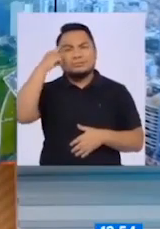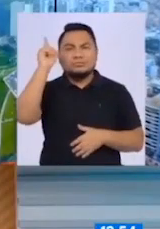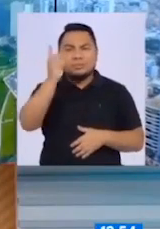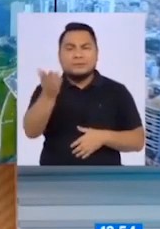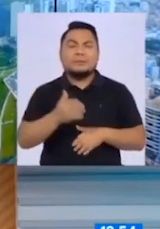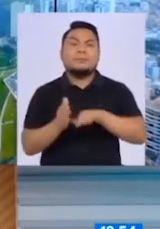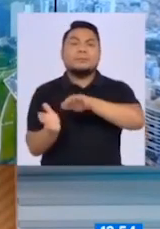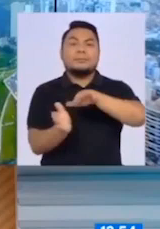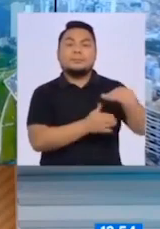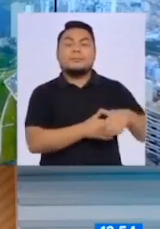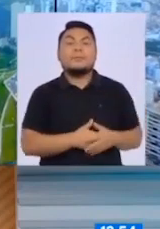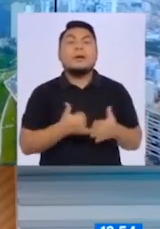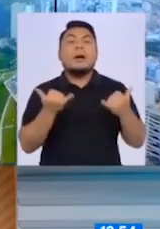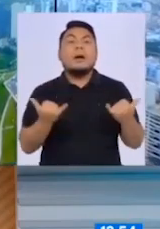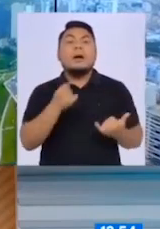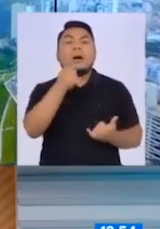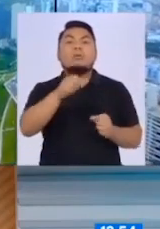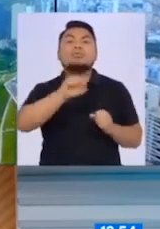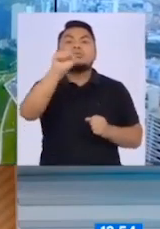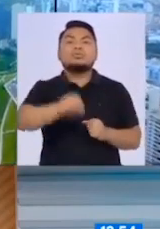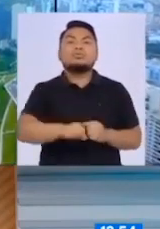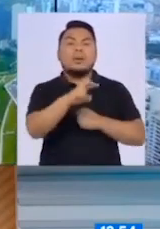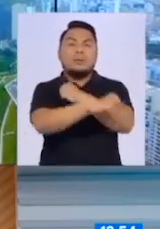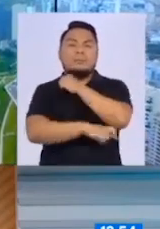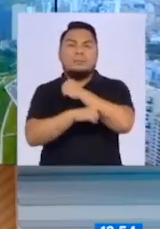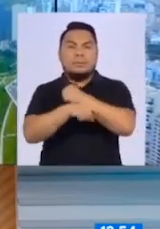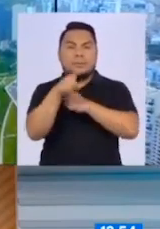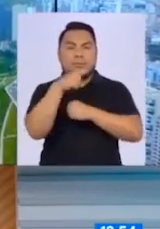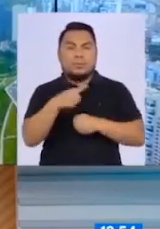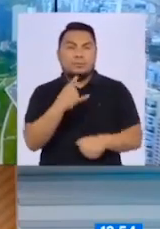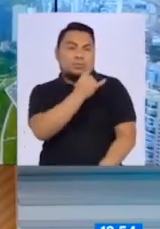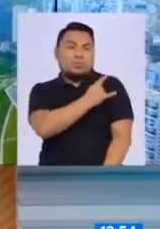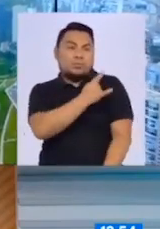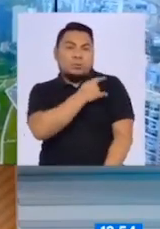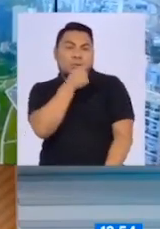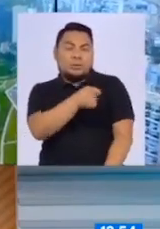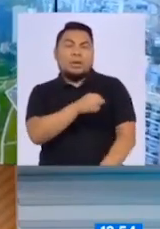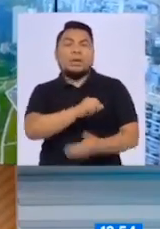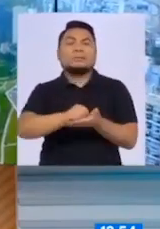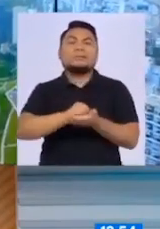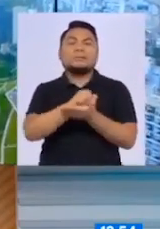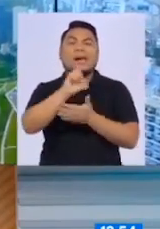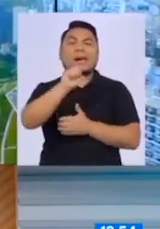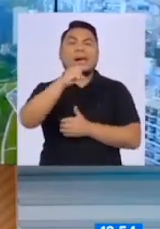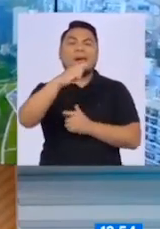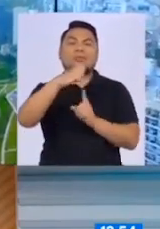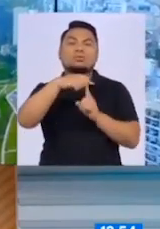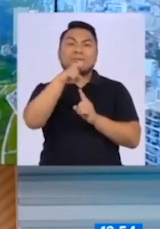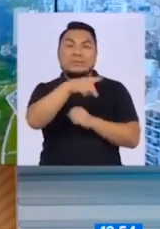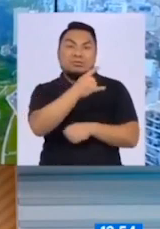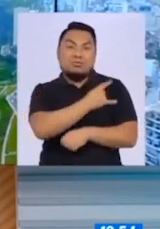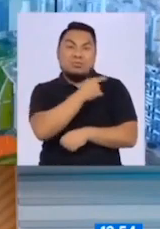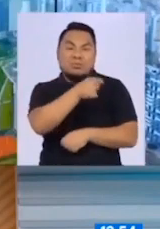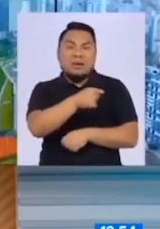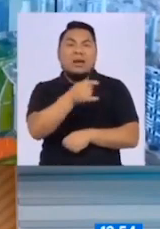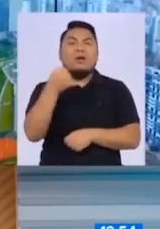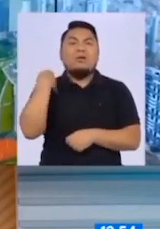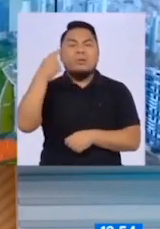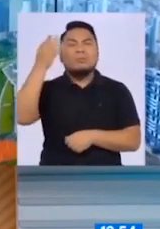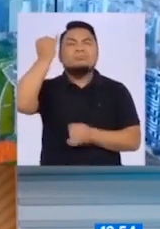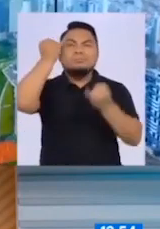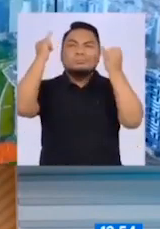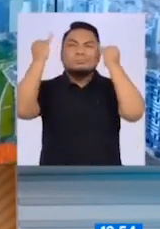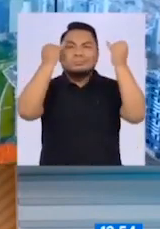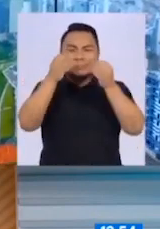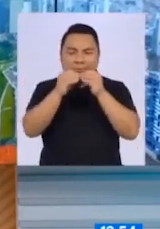En el norte nos vamos ahora al sur del país, en Arequipa las autoridades de la Universidad Nacional de San Agustín fabricaron mascarillas reutilizables